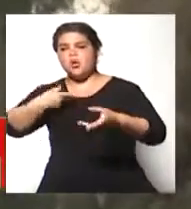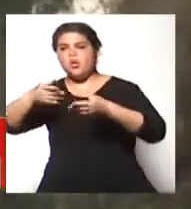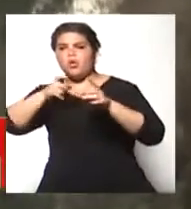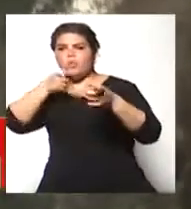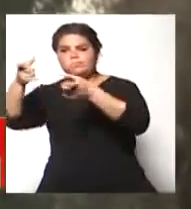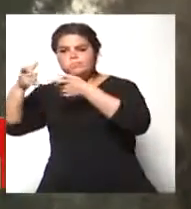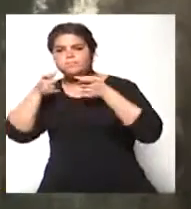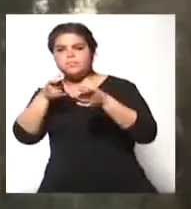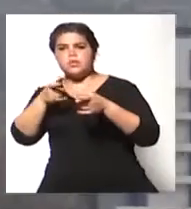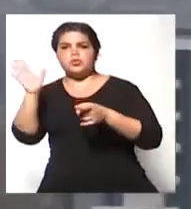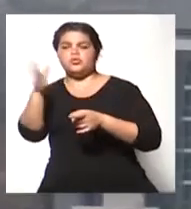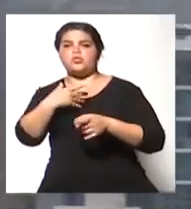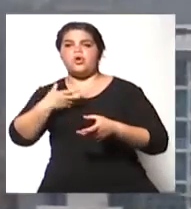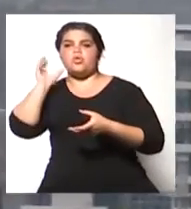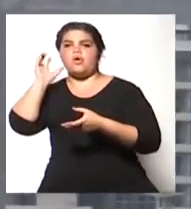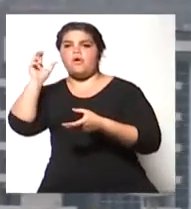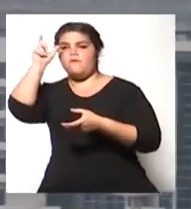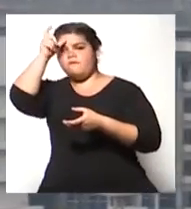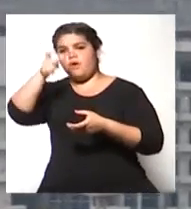a full. Bombero, vialidad,